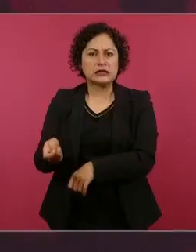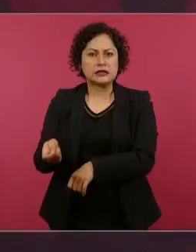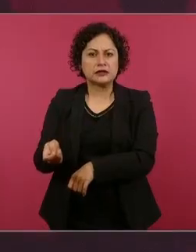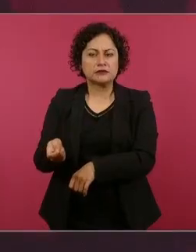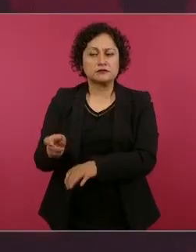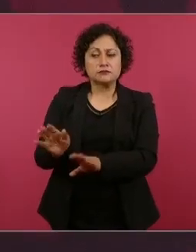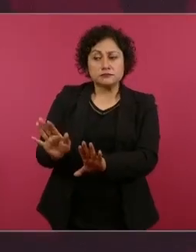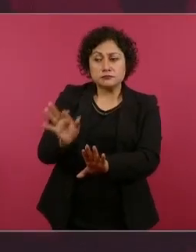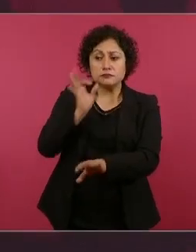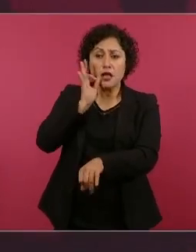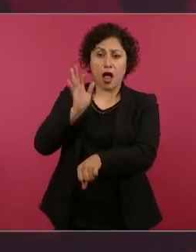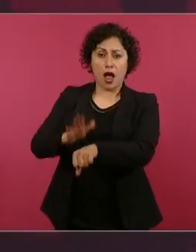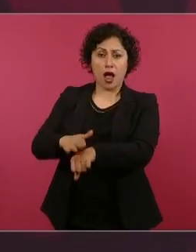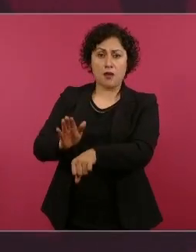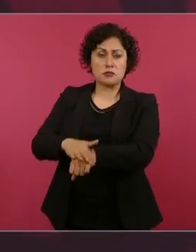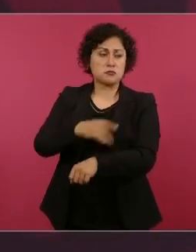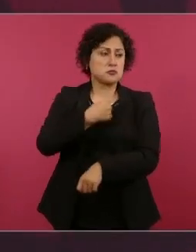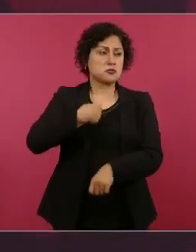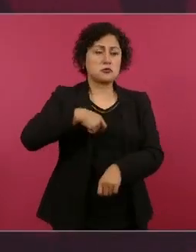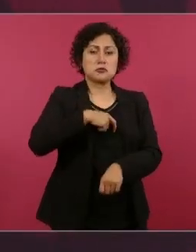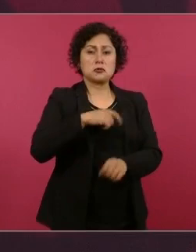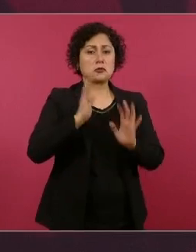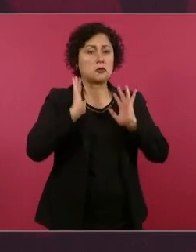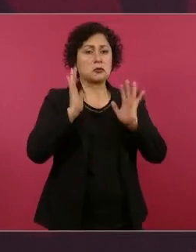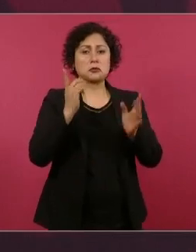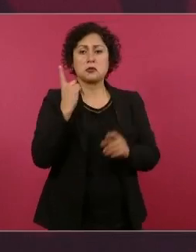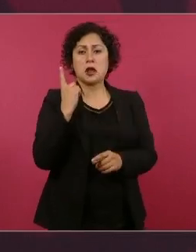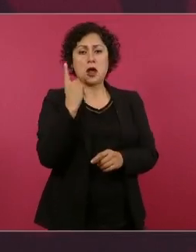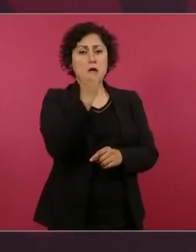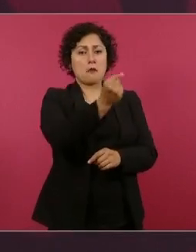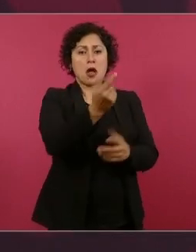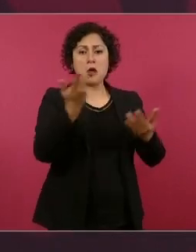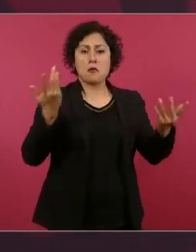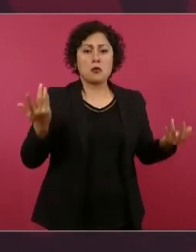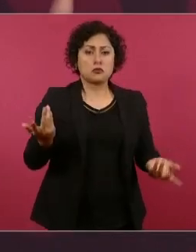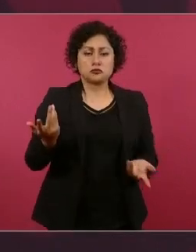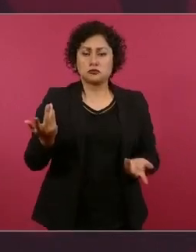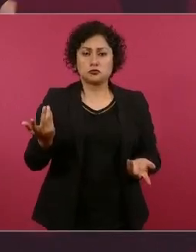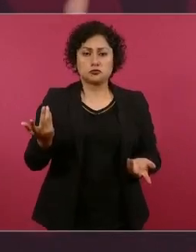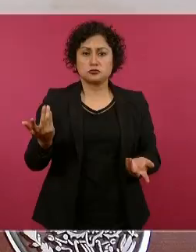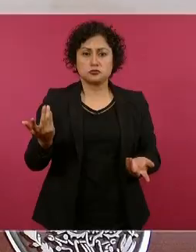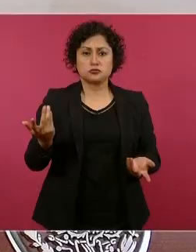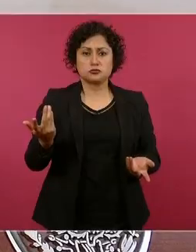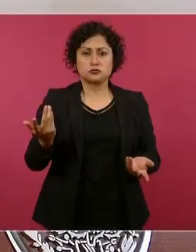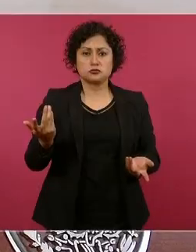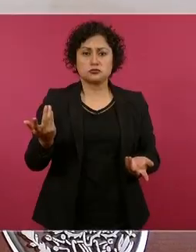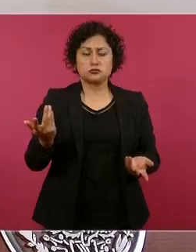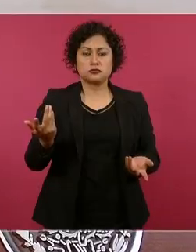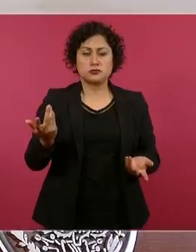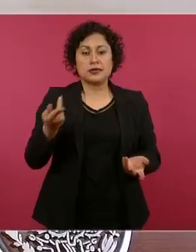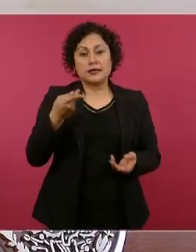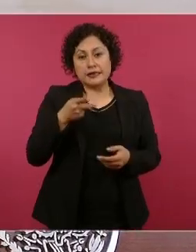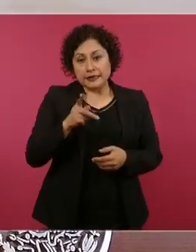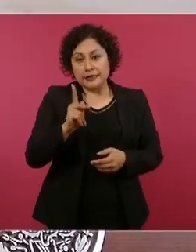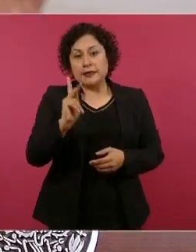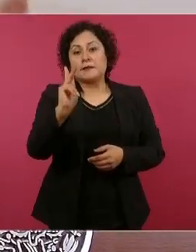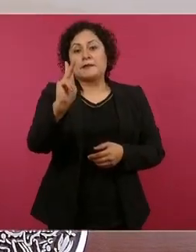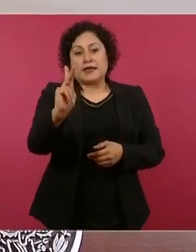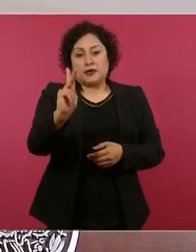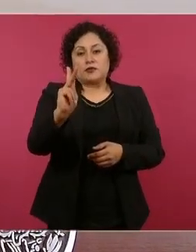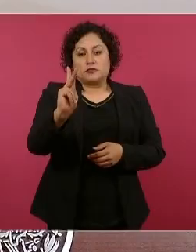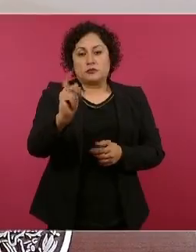nos van a poner obstáculos para que no avancemos, porque dicen